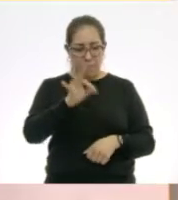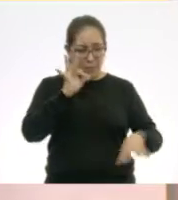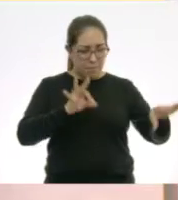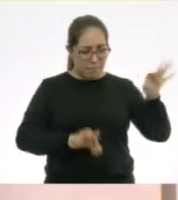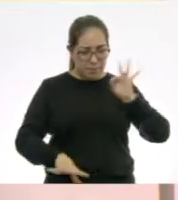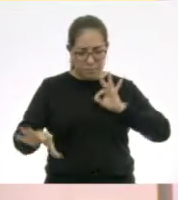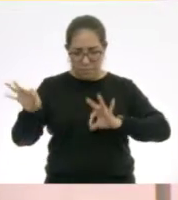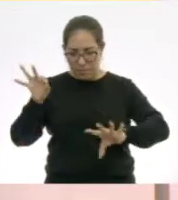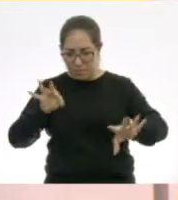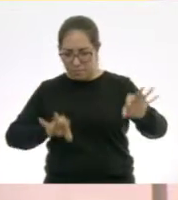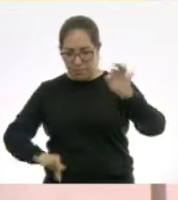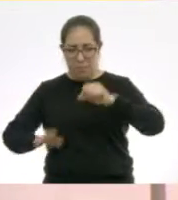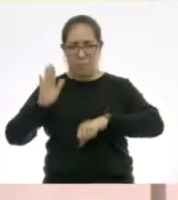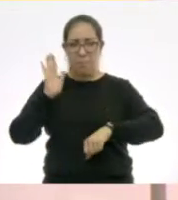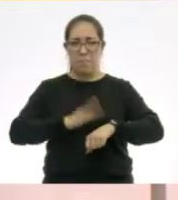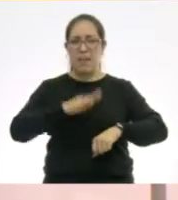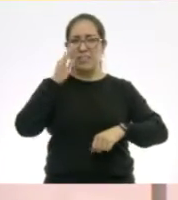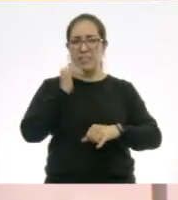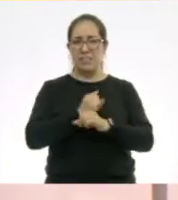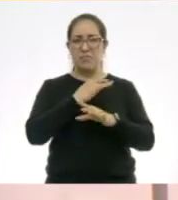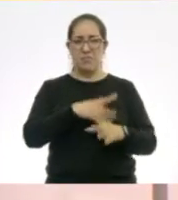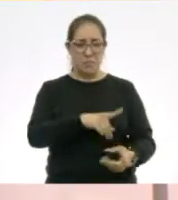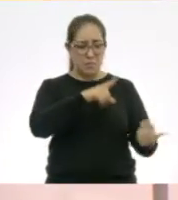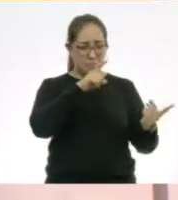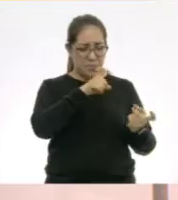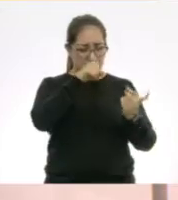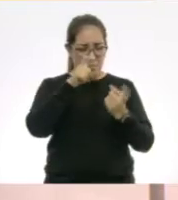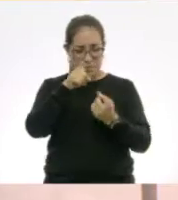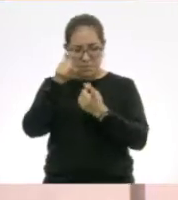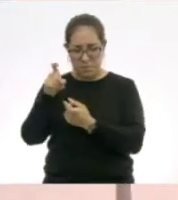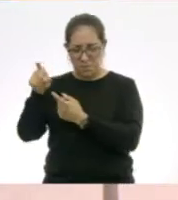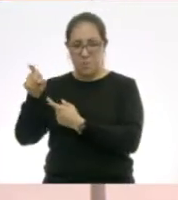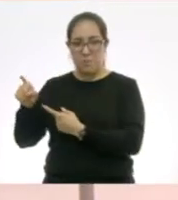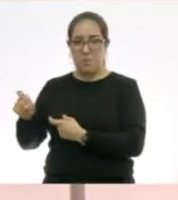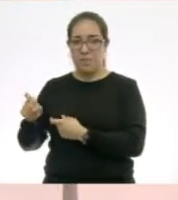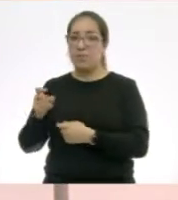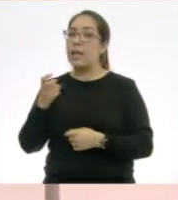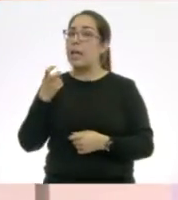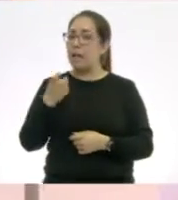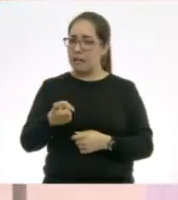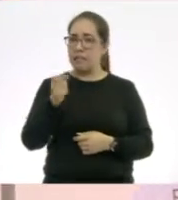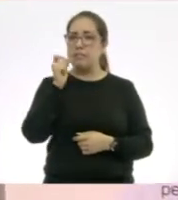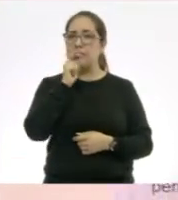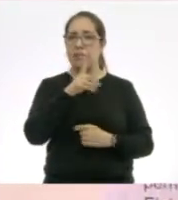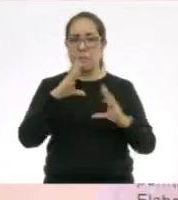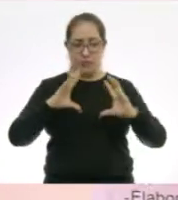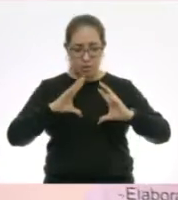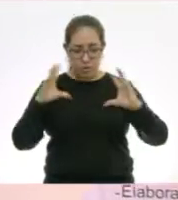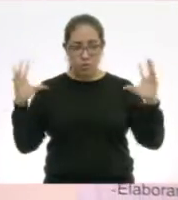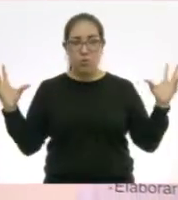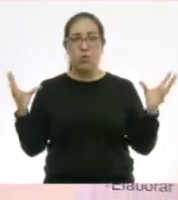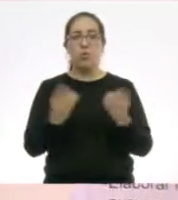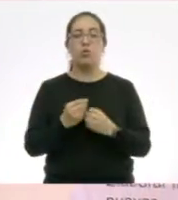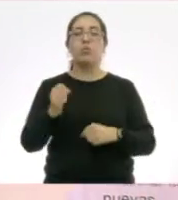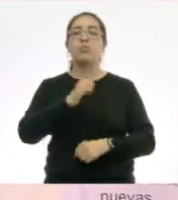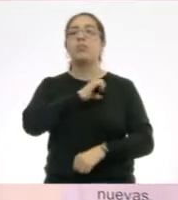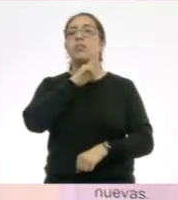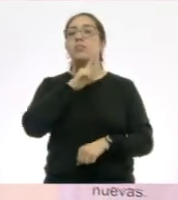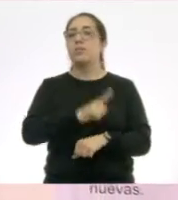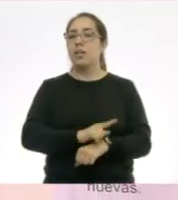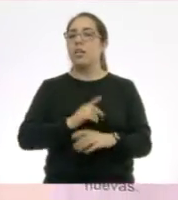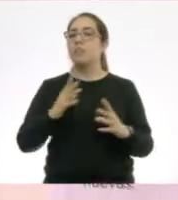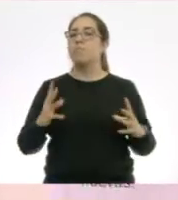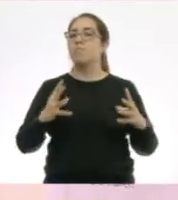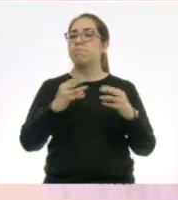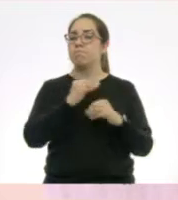más. Aquí también podemos acudir con especialistas específicamente. Por